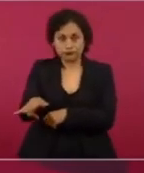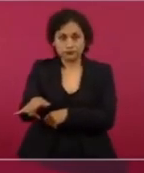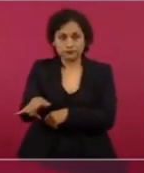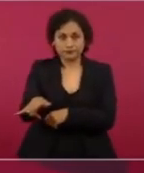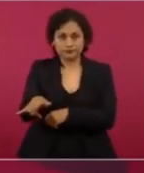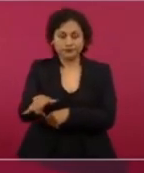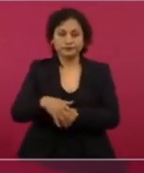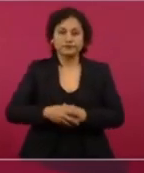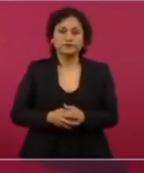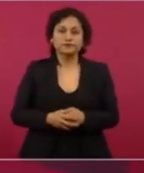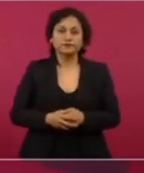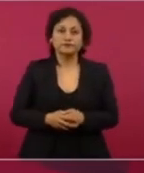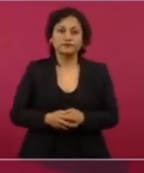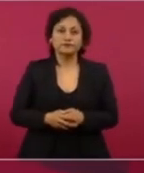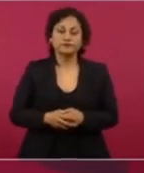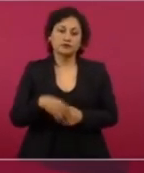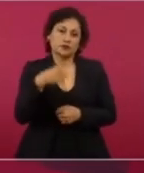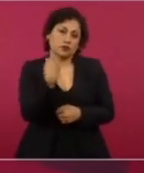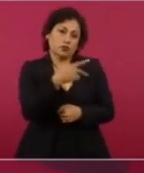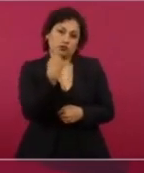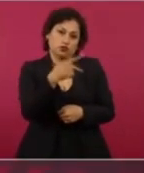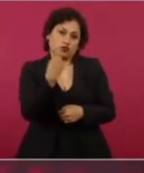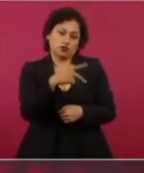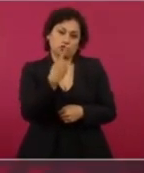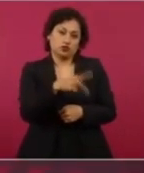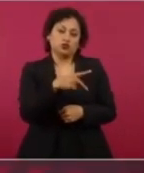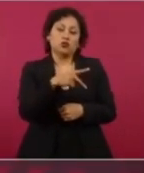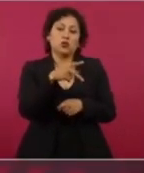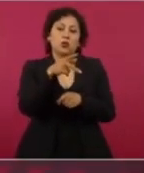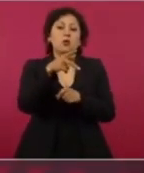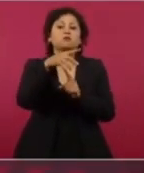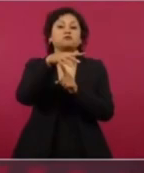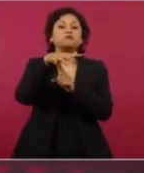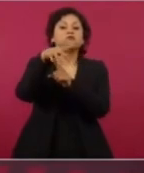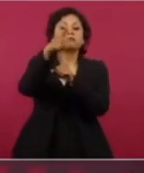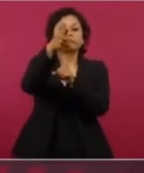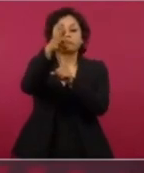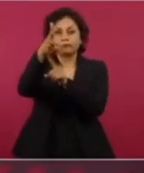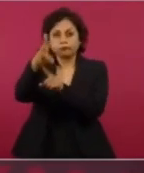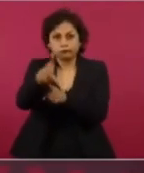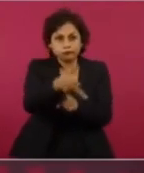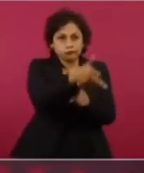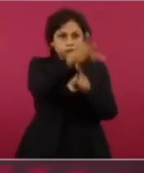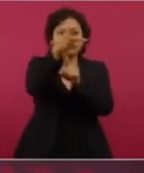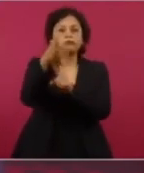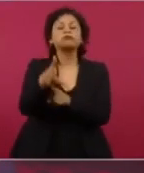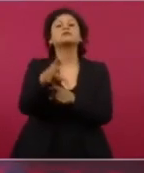con aviones y drones de